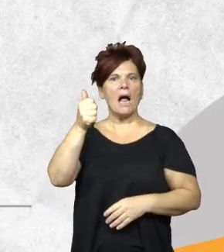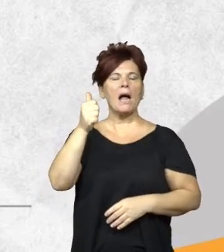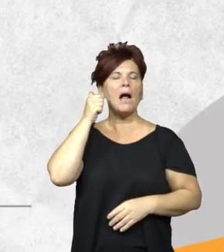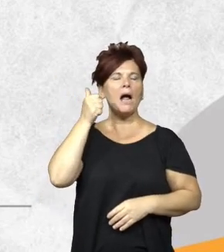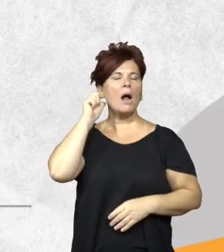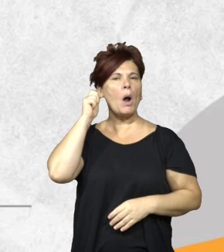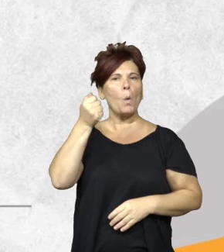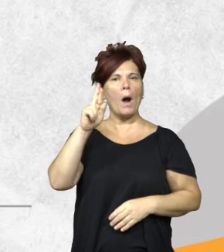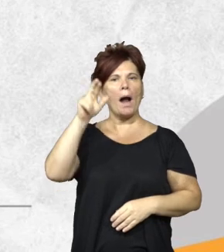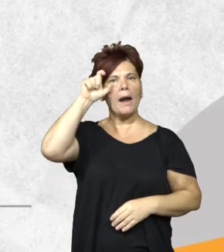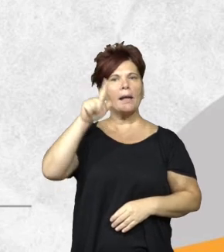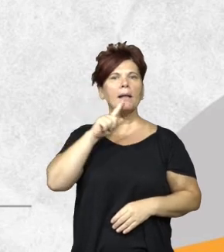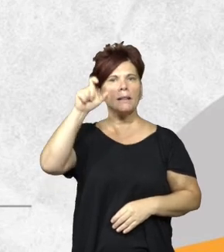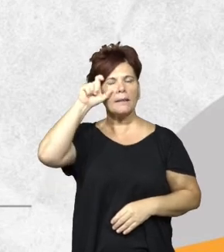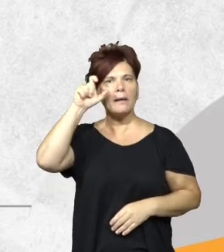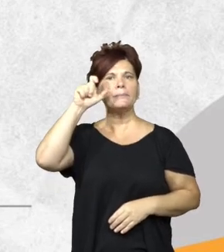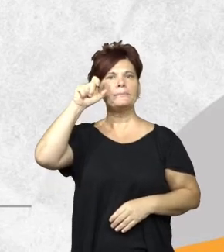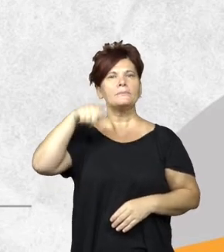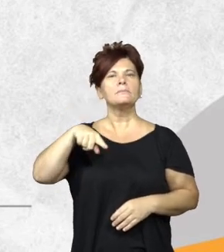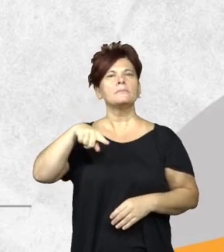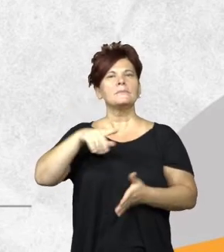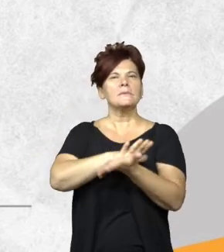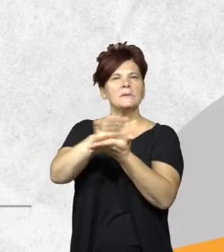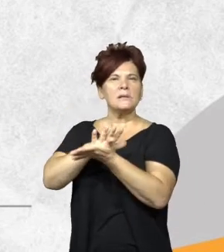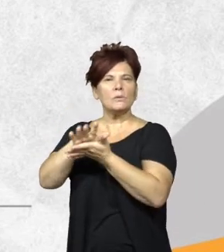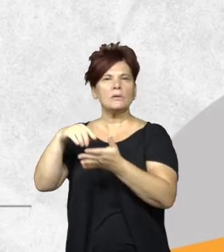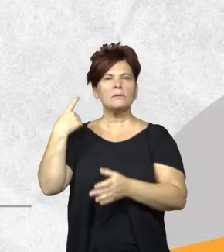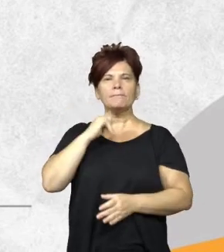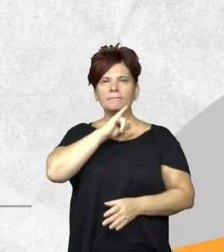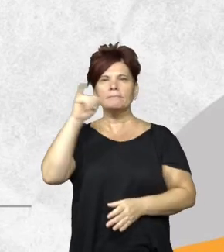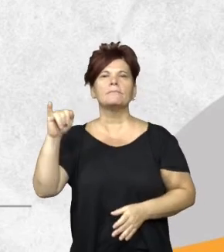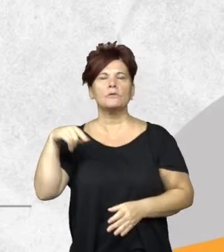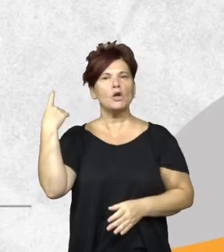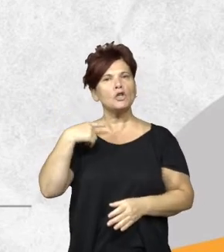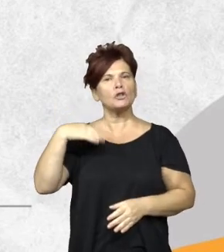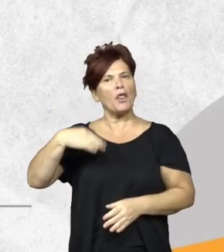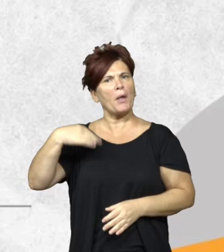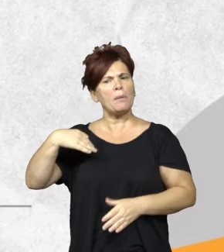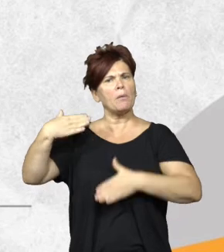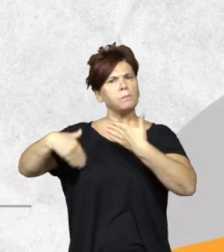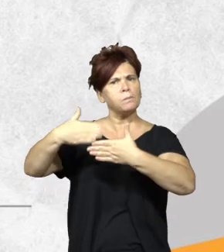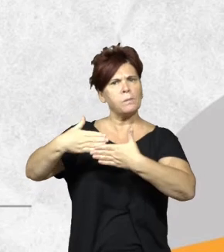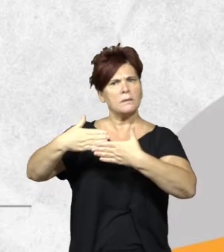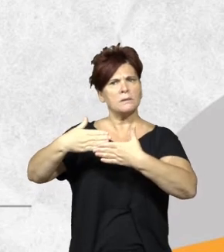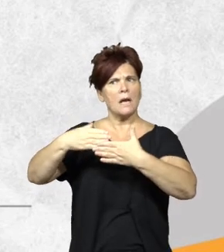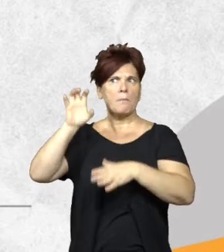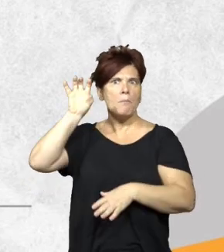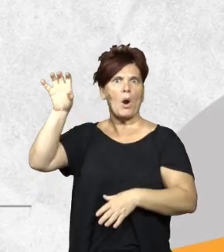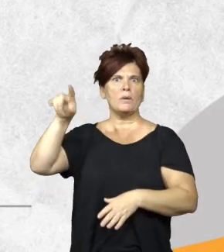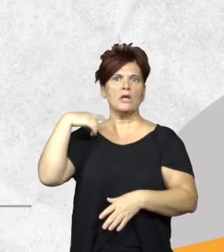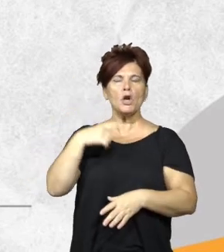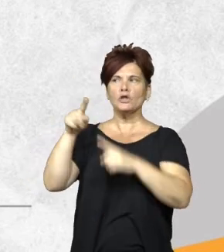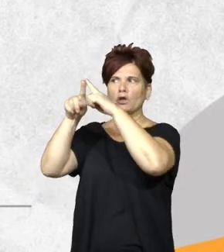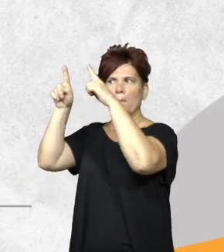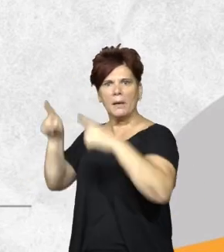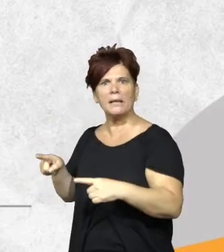capacitarnos nuevamente en estas cuestiones y decir qué es lo que tenemos que hacer nosotros como provincia nosotros como ministerio